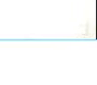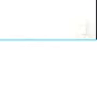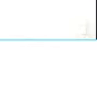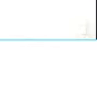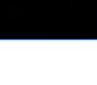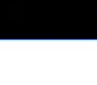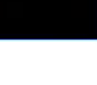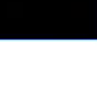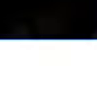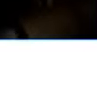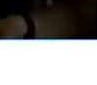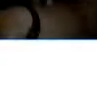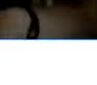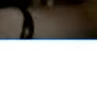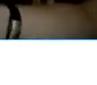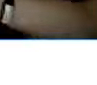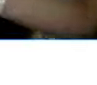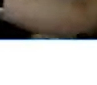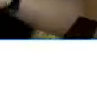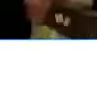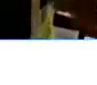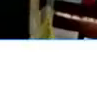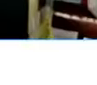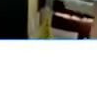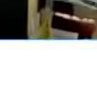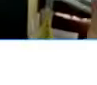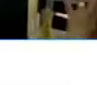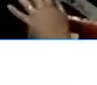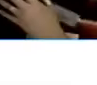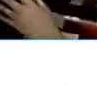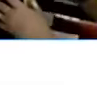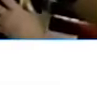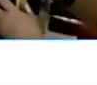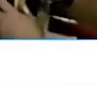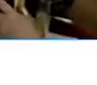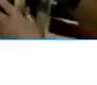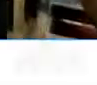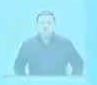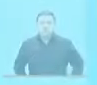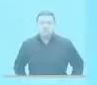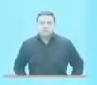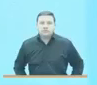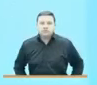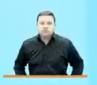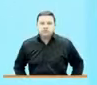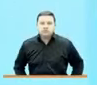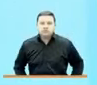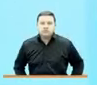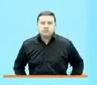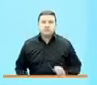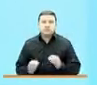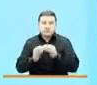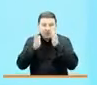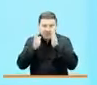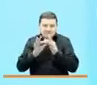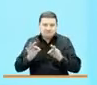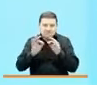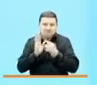víctimas. Con esto termino. Muchas gracias, Pávola. Y nos seguimos atentos.